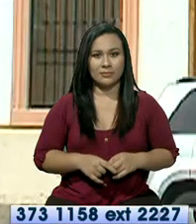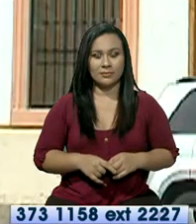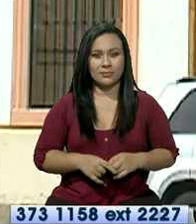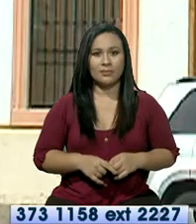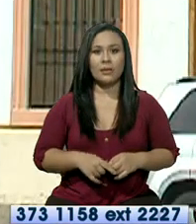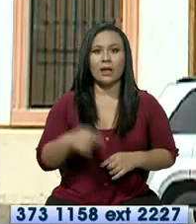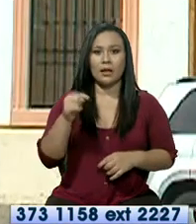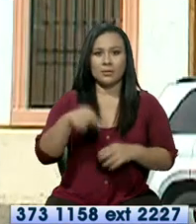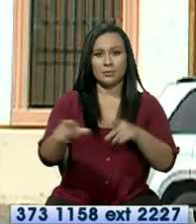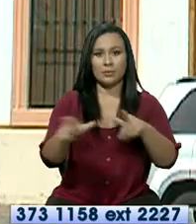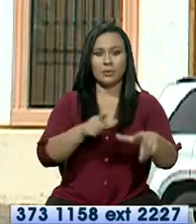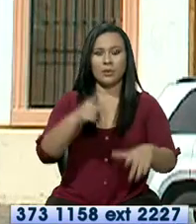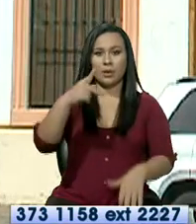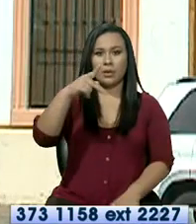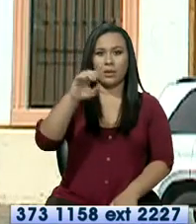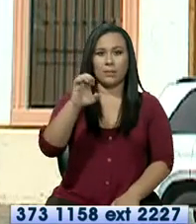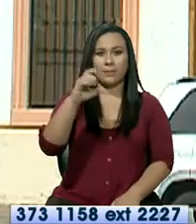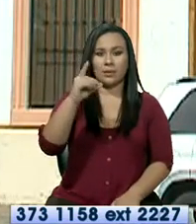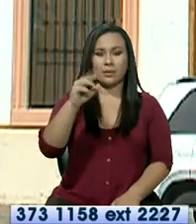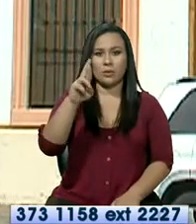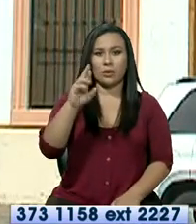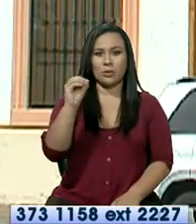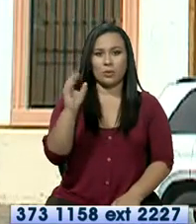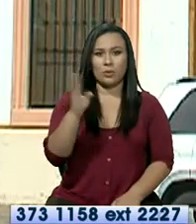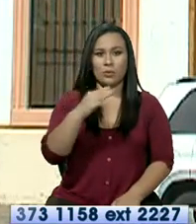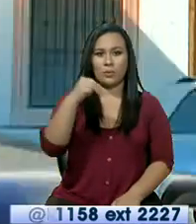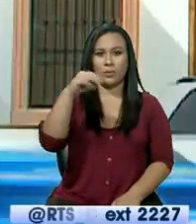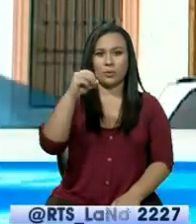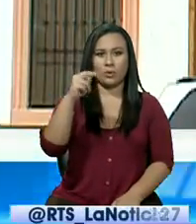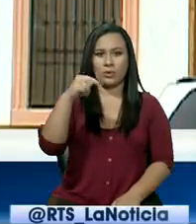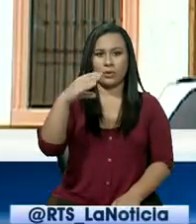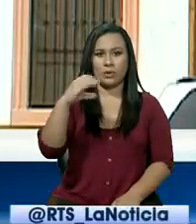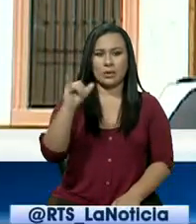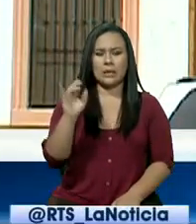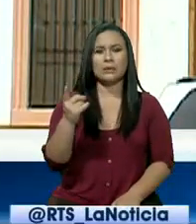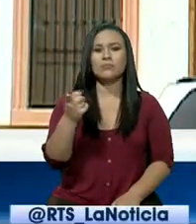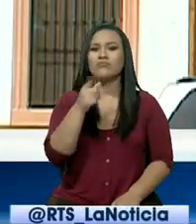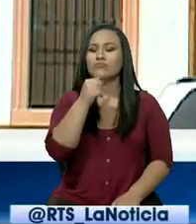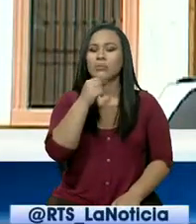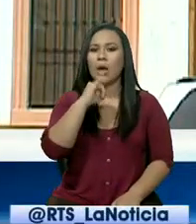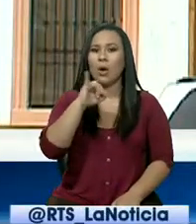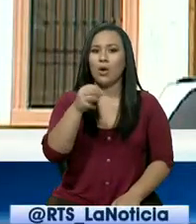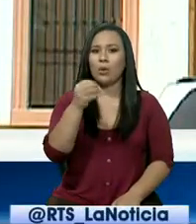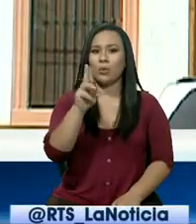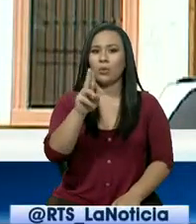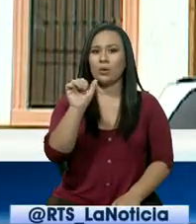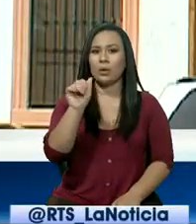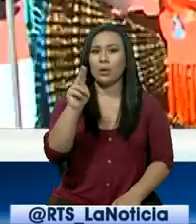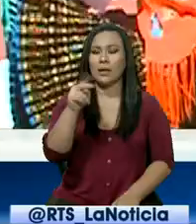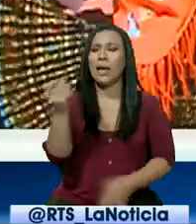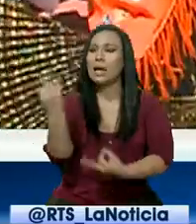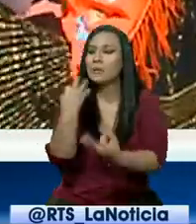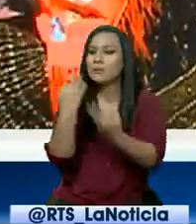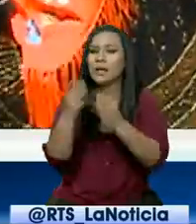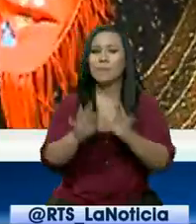El cantón Pedro Moncayo celebra sus fiestas y ritos ancestrales. Juan Cecilio habla de la importancia de estas fiestas.